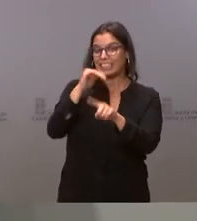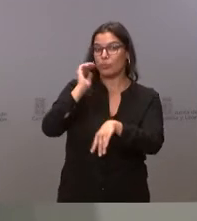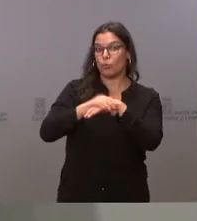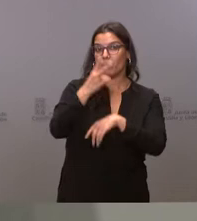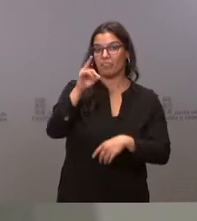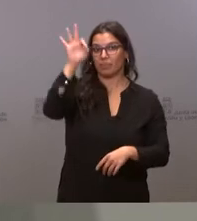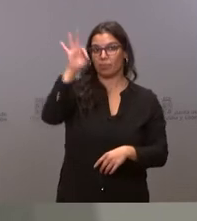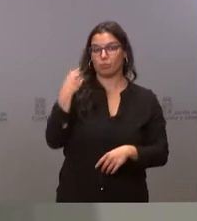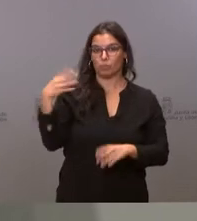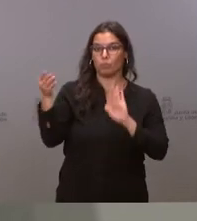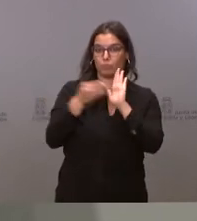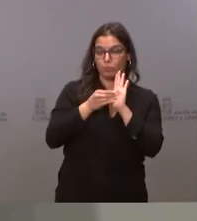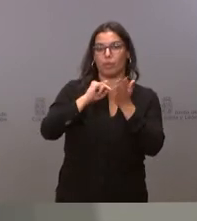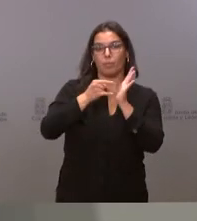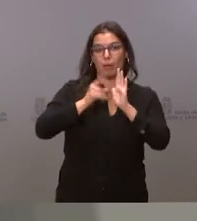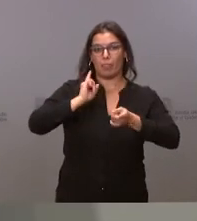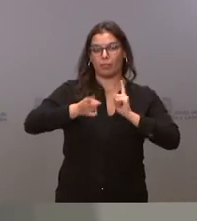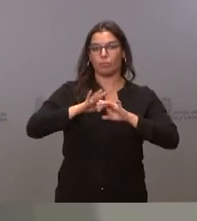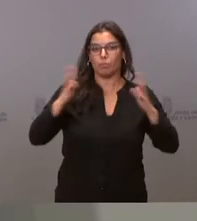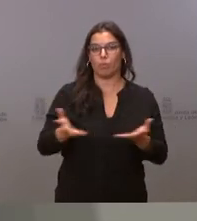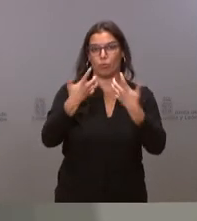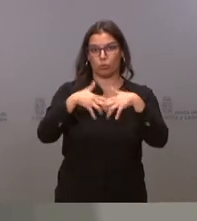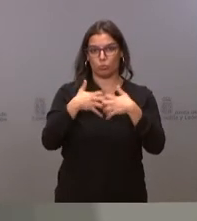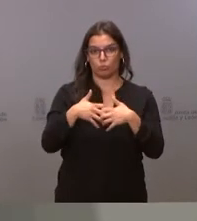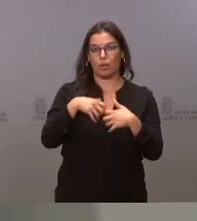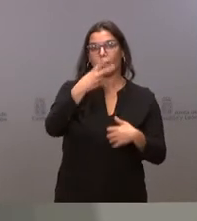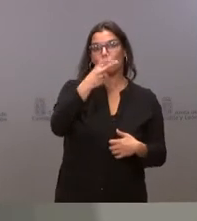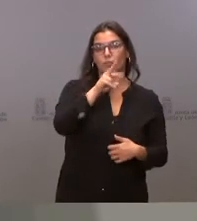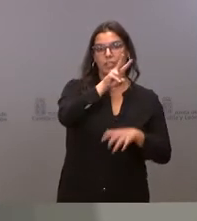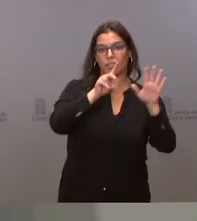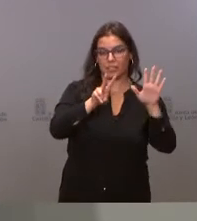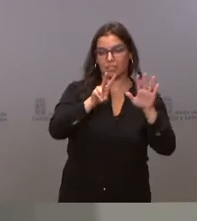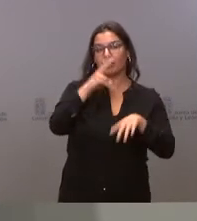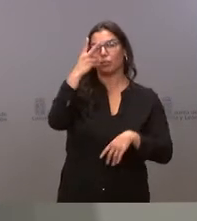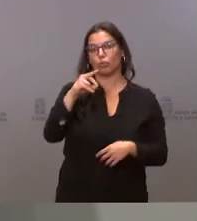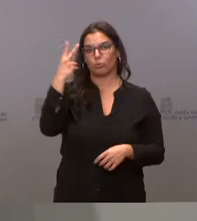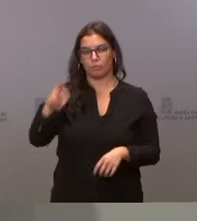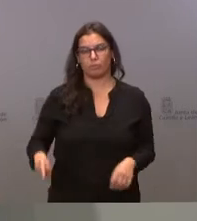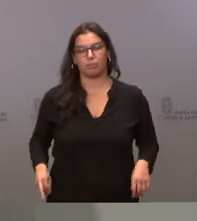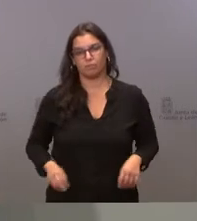en el Plan Director de Promoción Industrial 2017-2020.